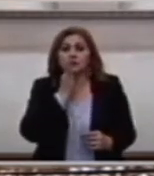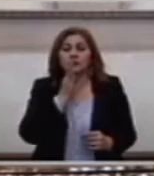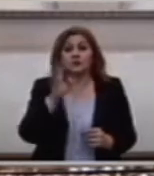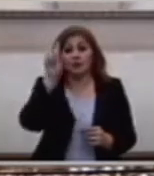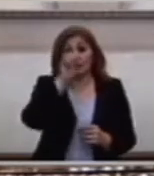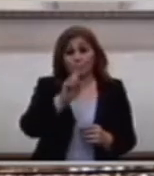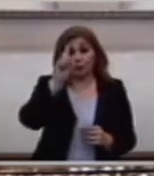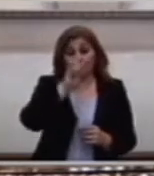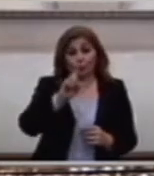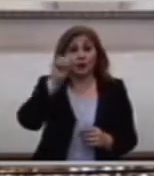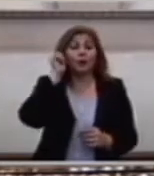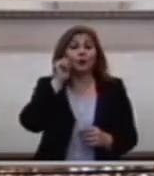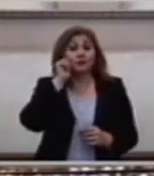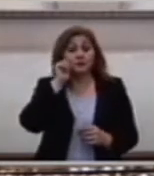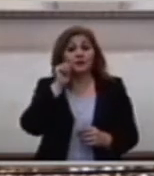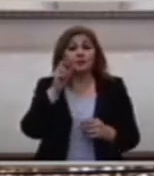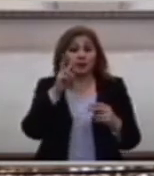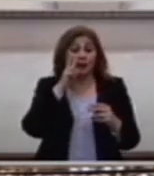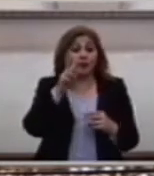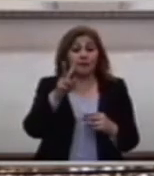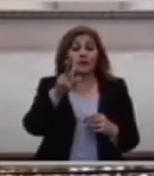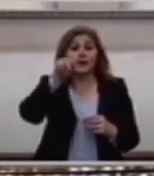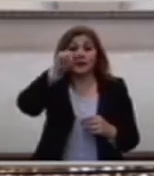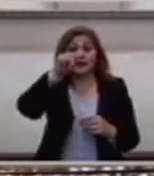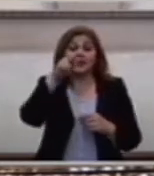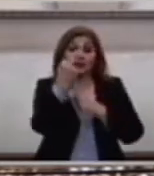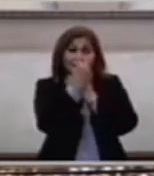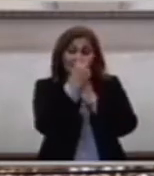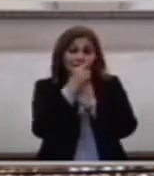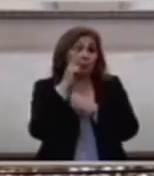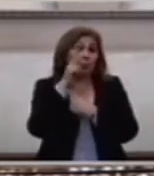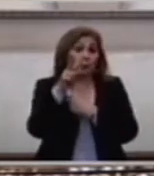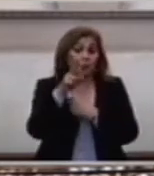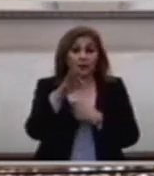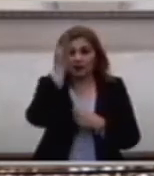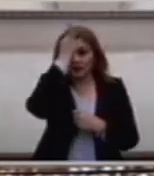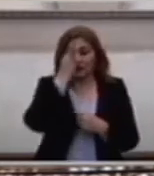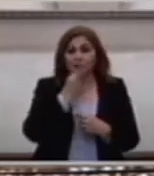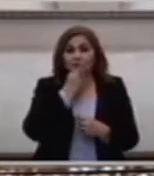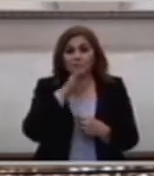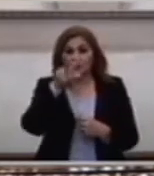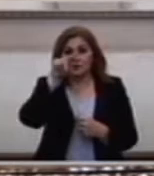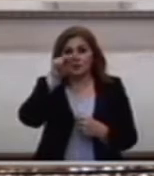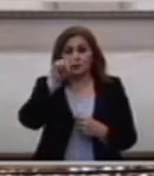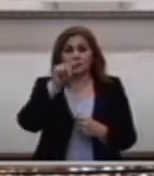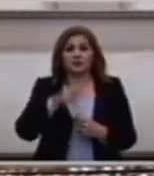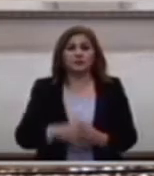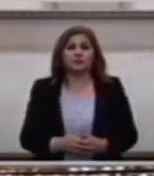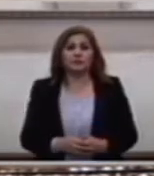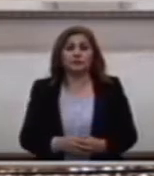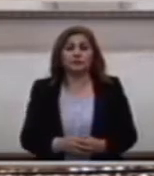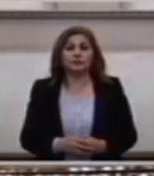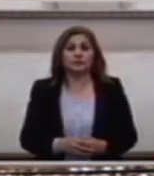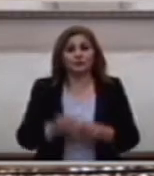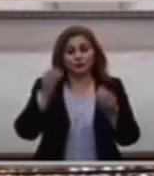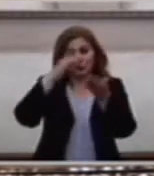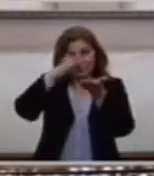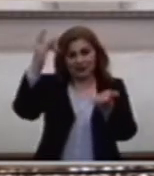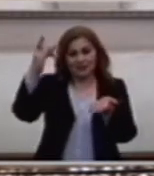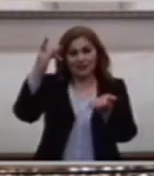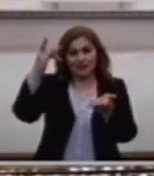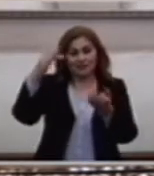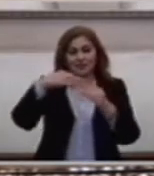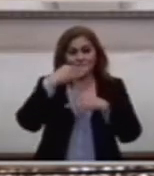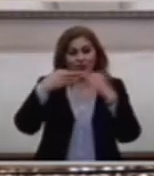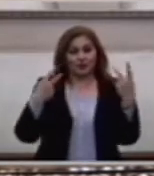domingo También siguen esta Eucaristía Por medio de la televisión Agradezco a ellos